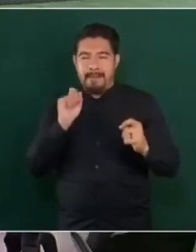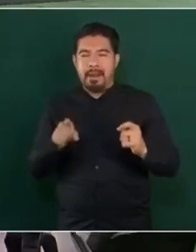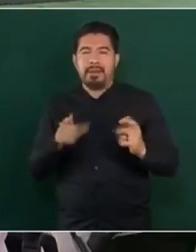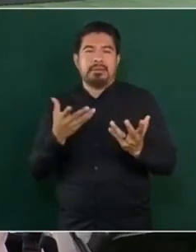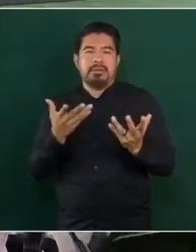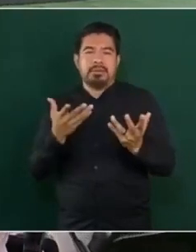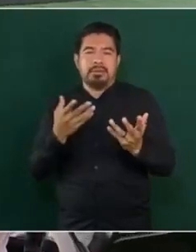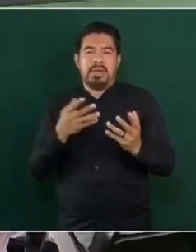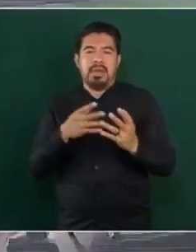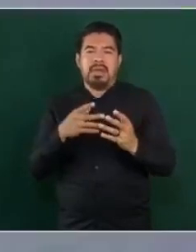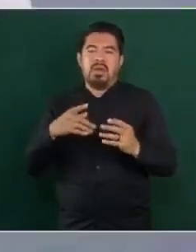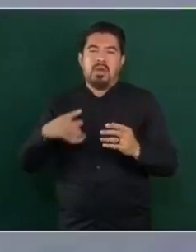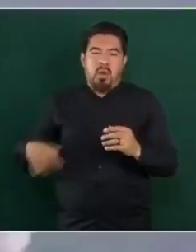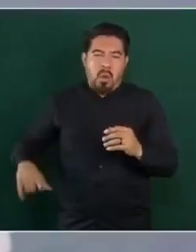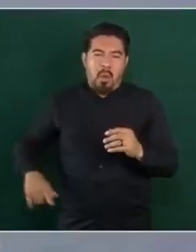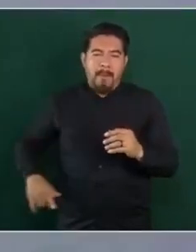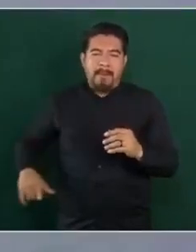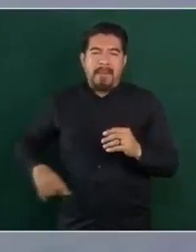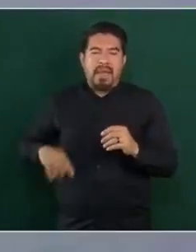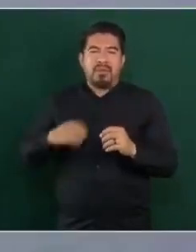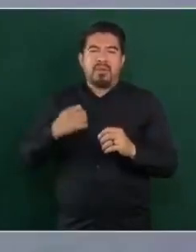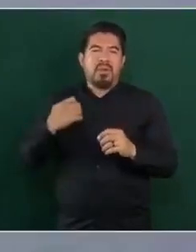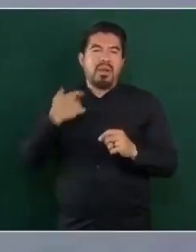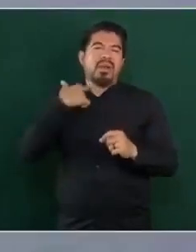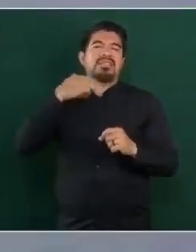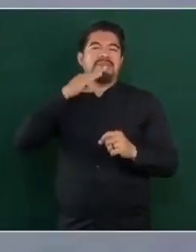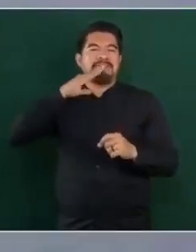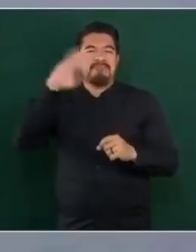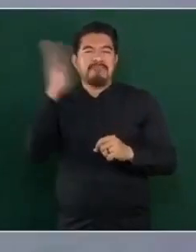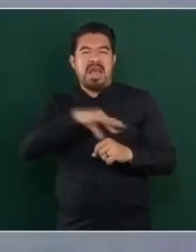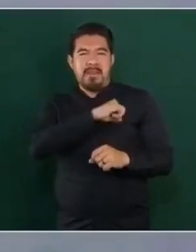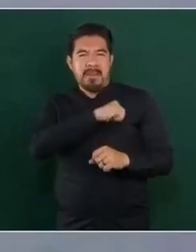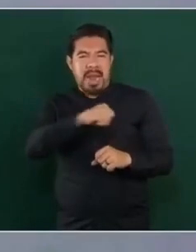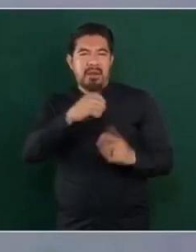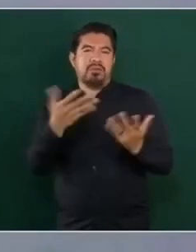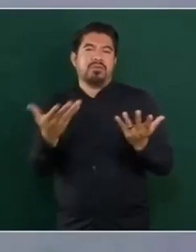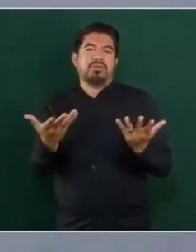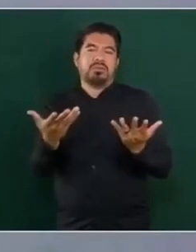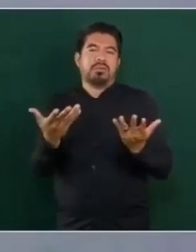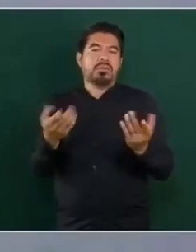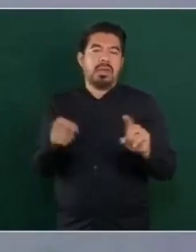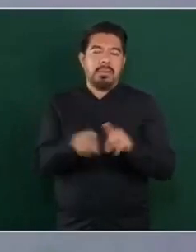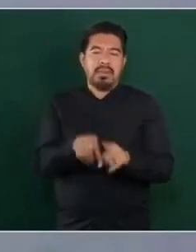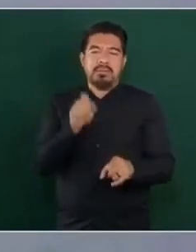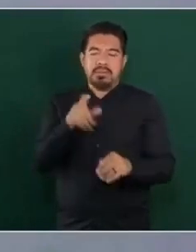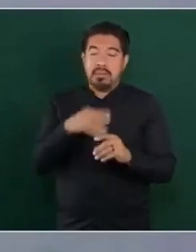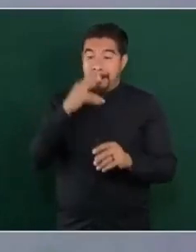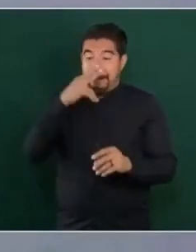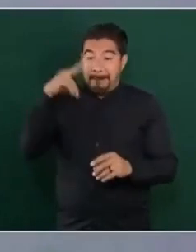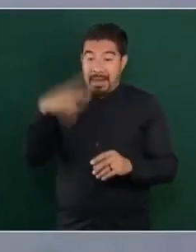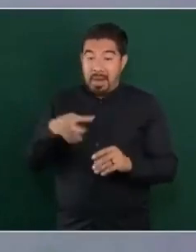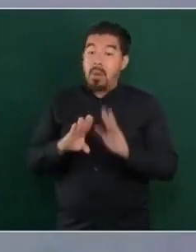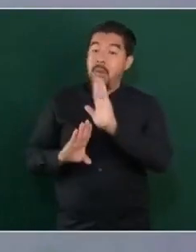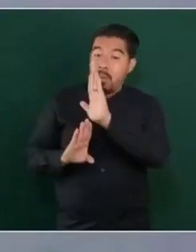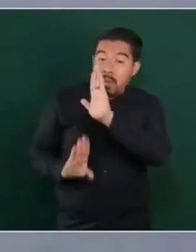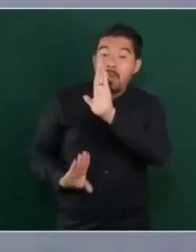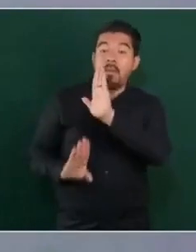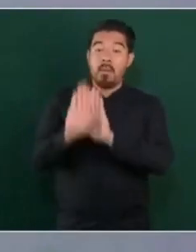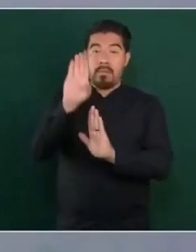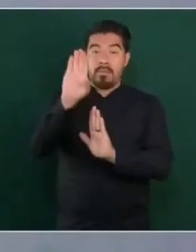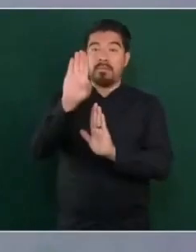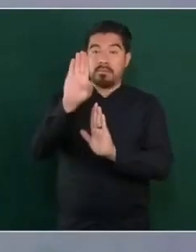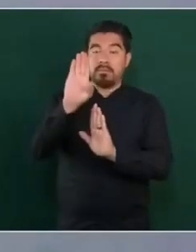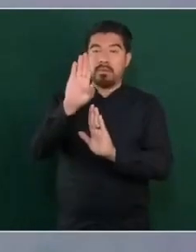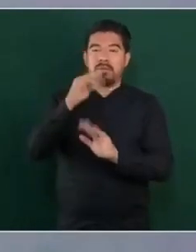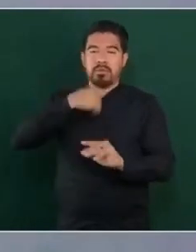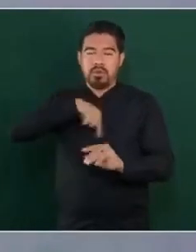México siempre sale adelante, lo que más nos ha protegido, lo que